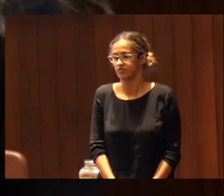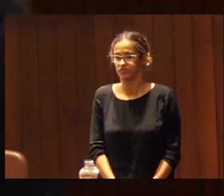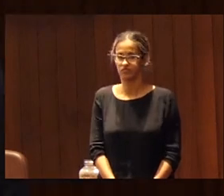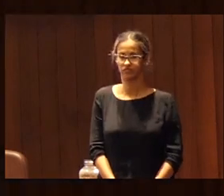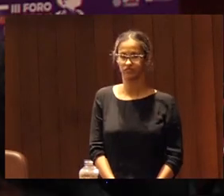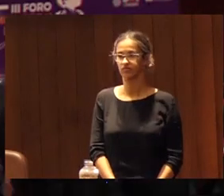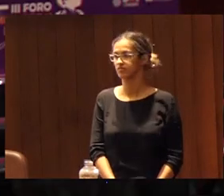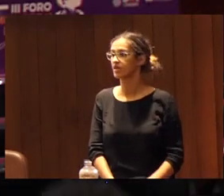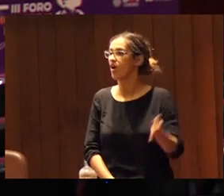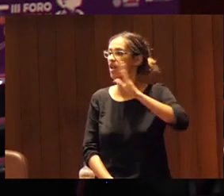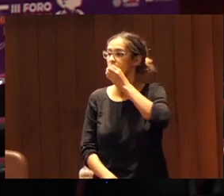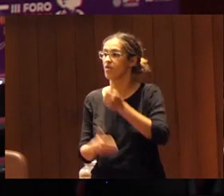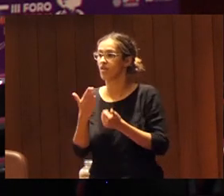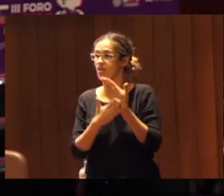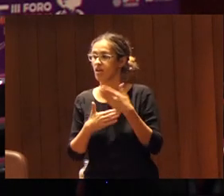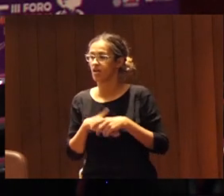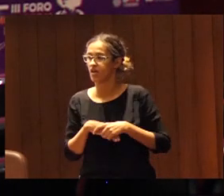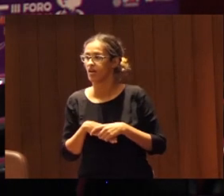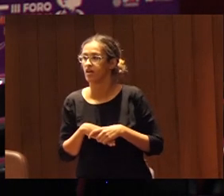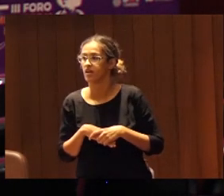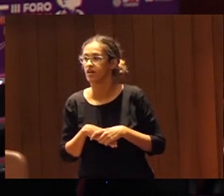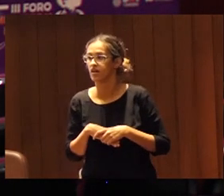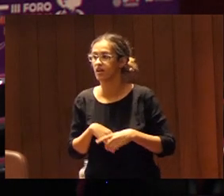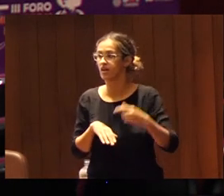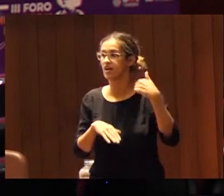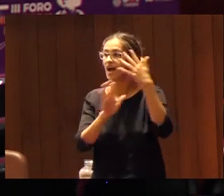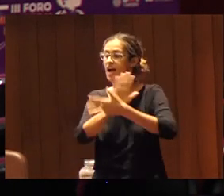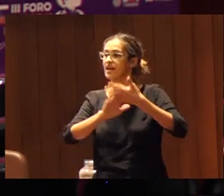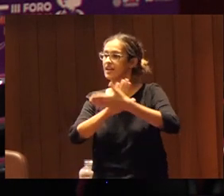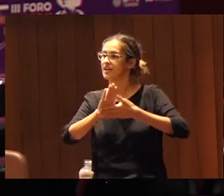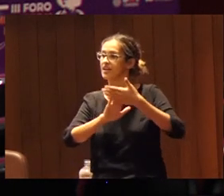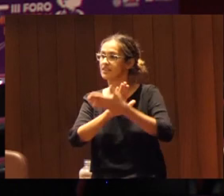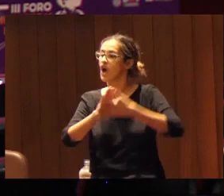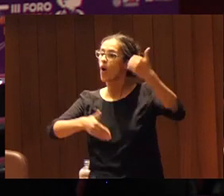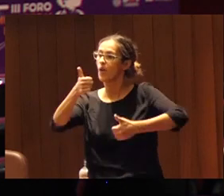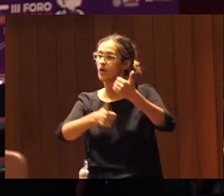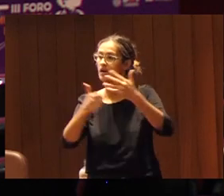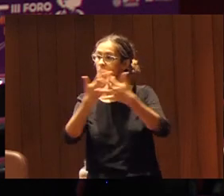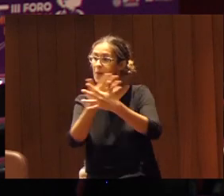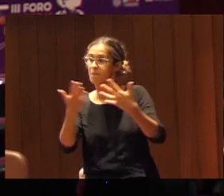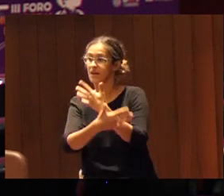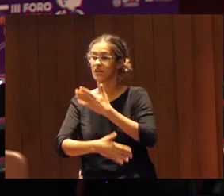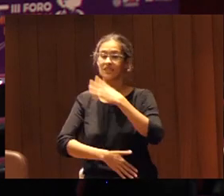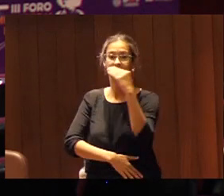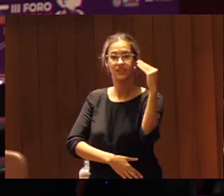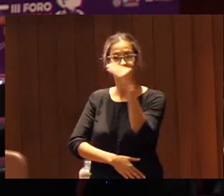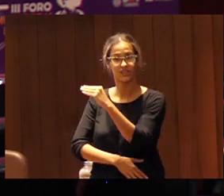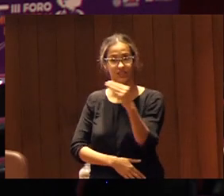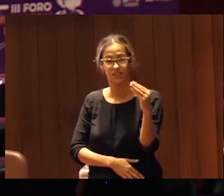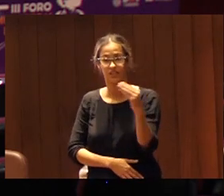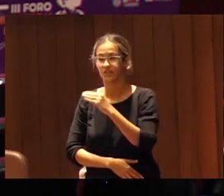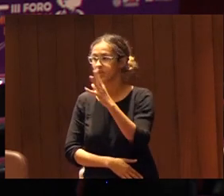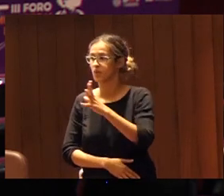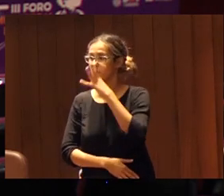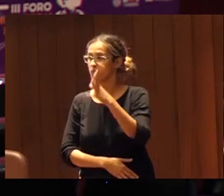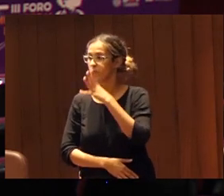hola buenos días de lo que hablabas de las competiciones mixtas quería preguntar porque en nuestro club